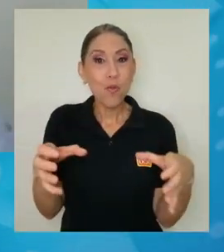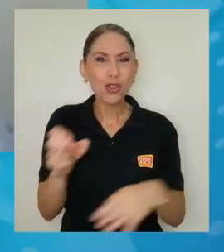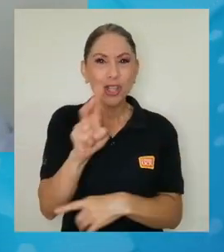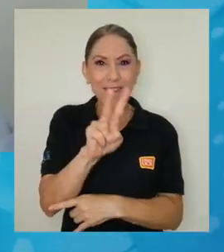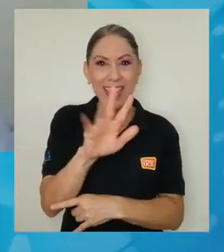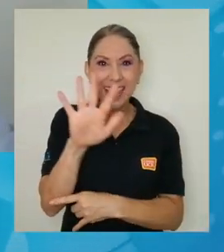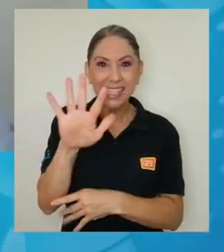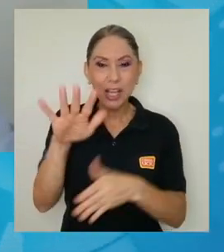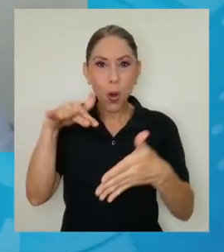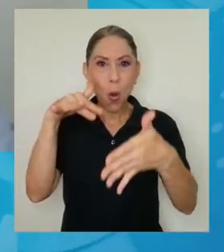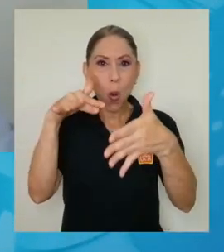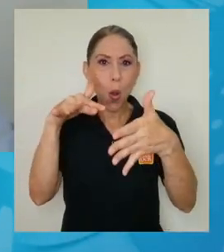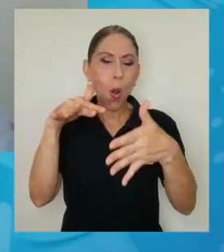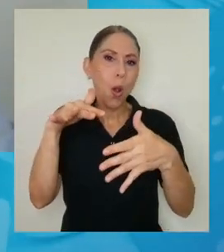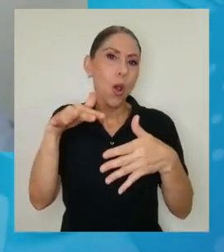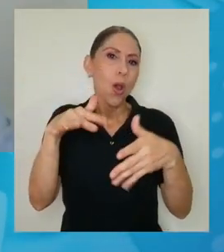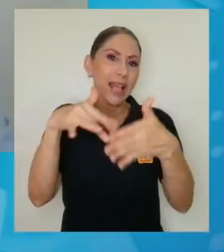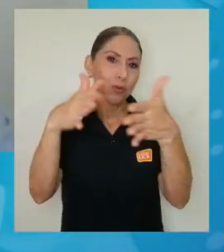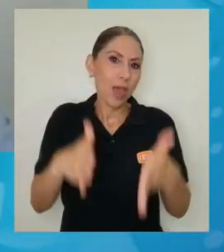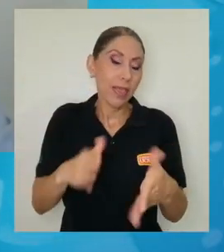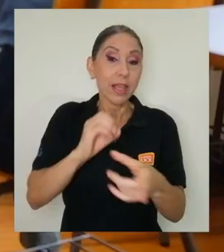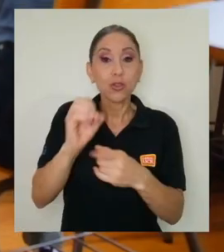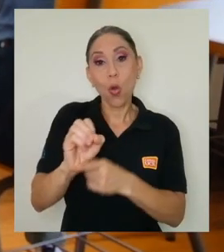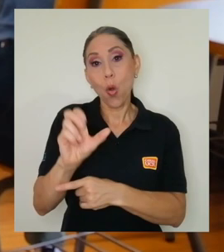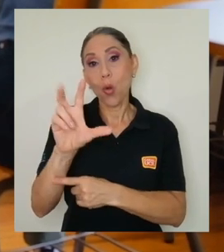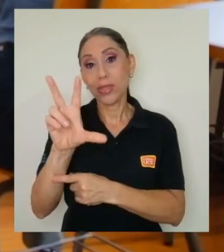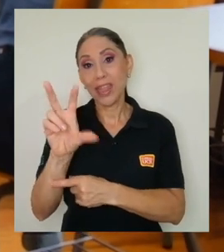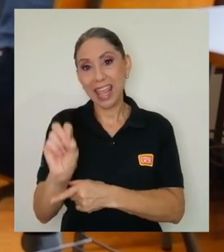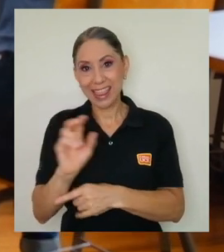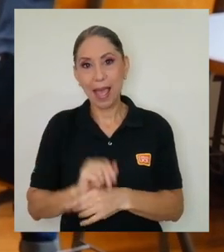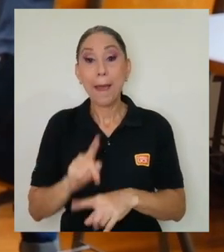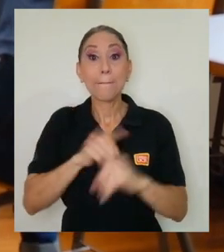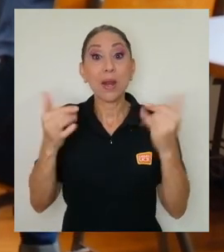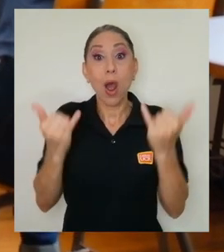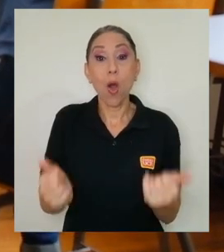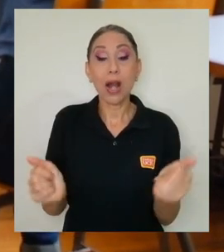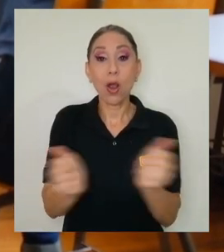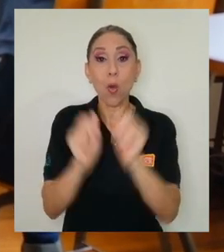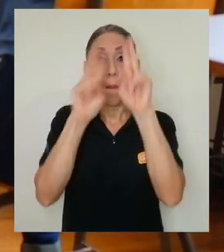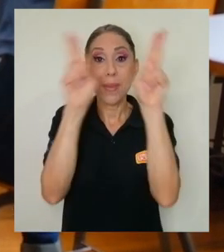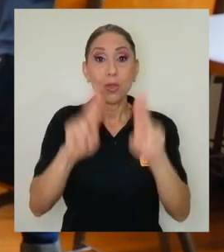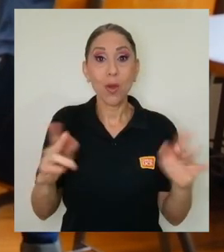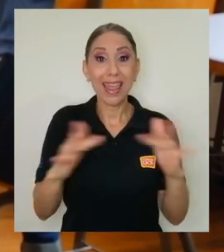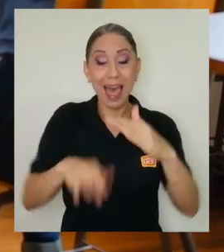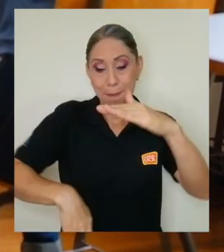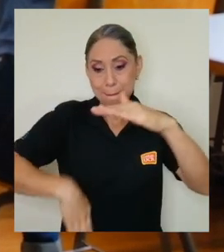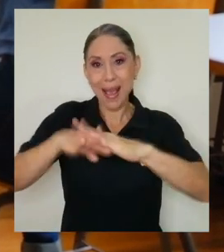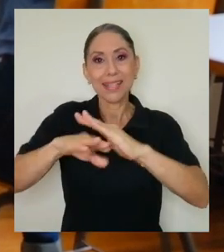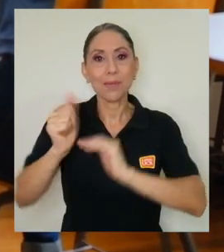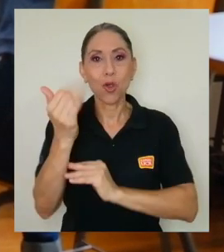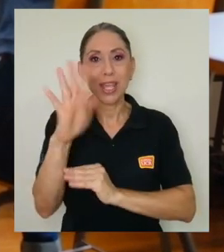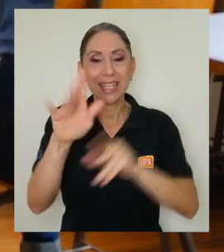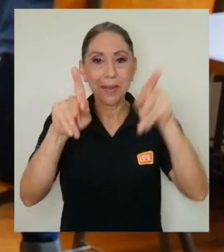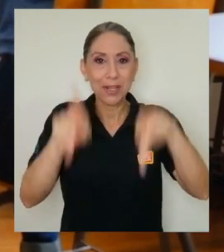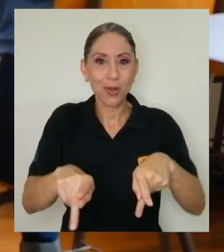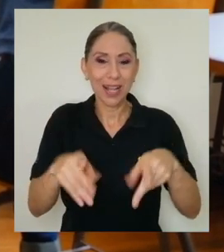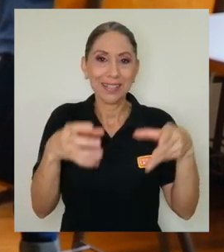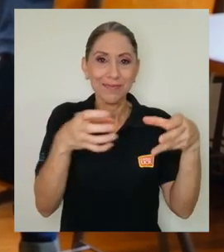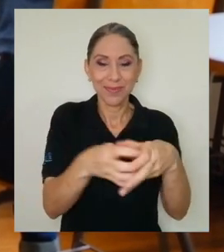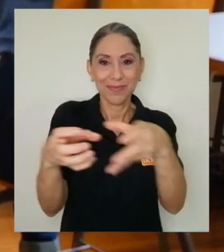30 personas. Y ahora en la virtualidad el máximo que tenemos son grupos de 15.